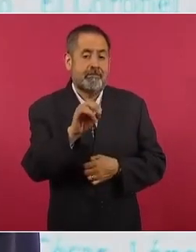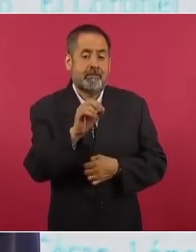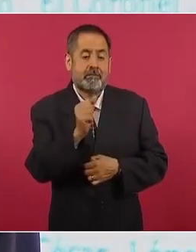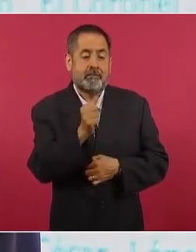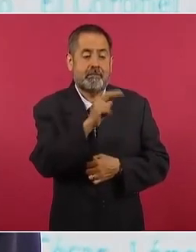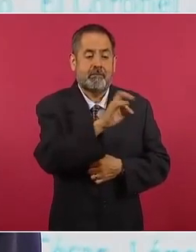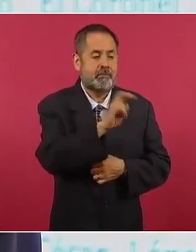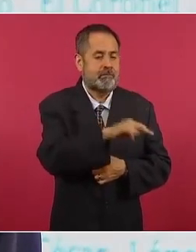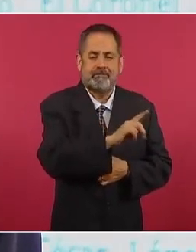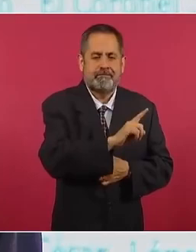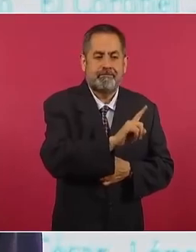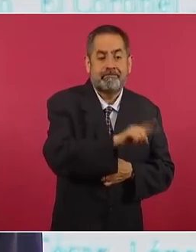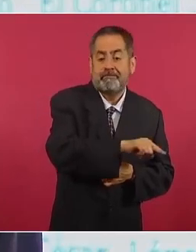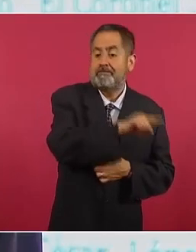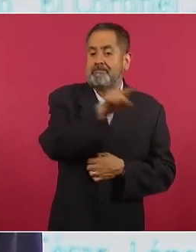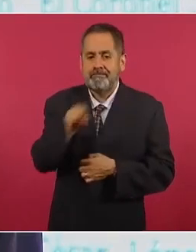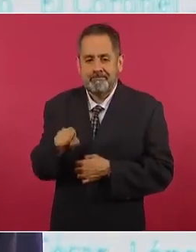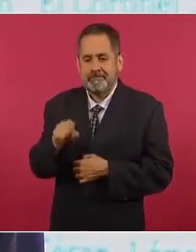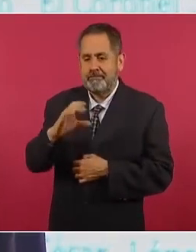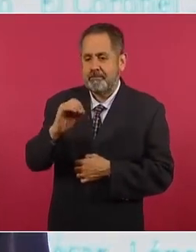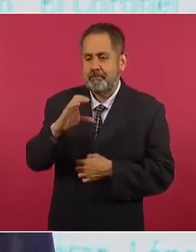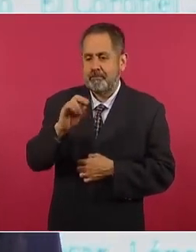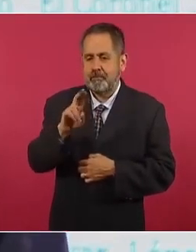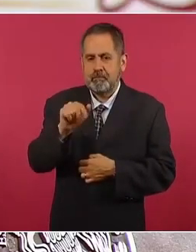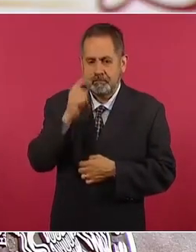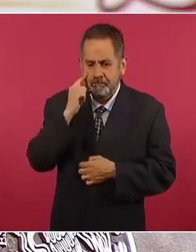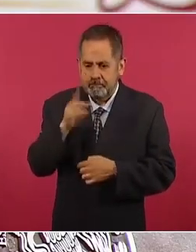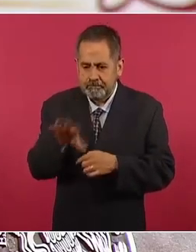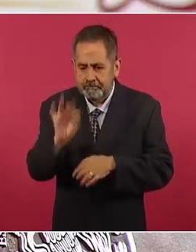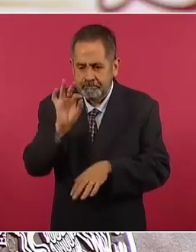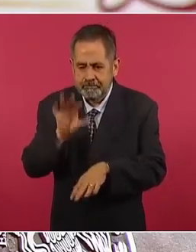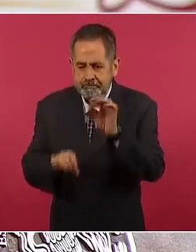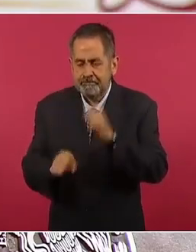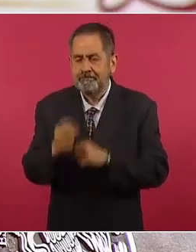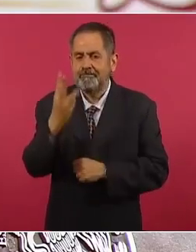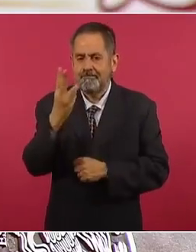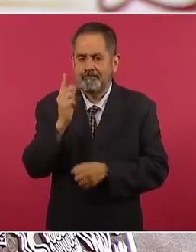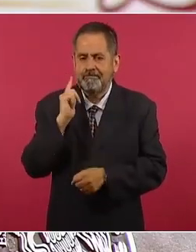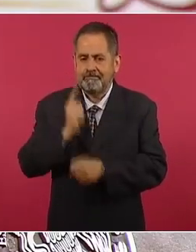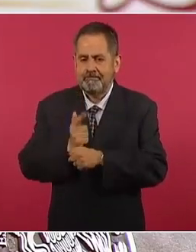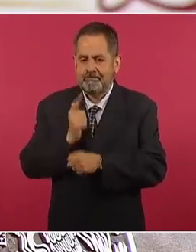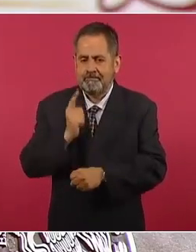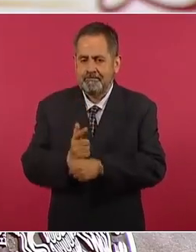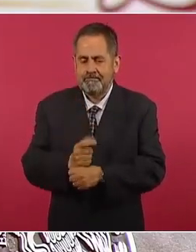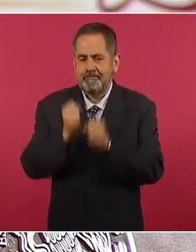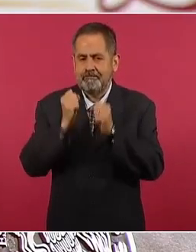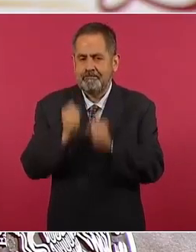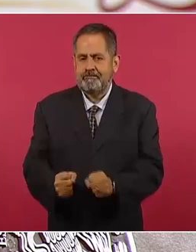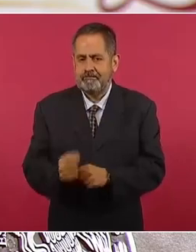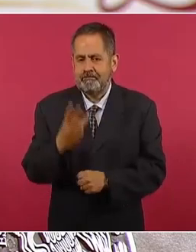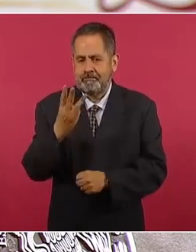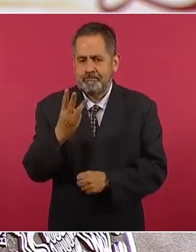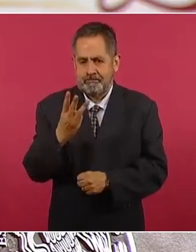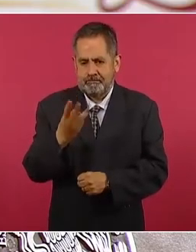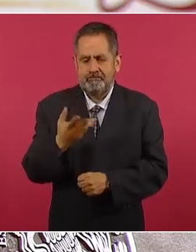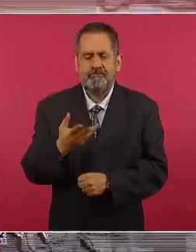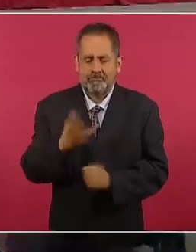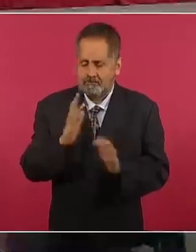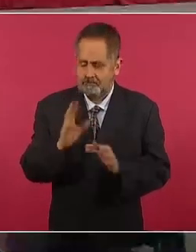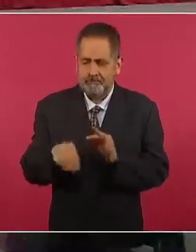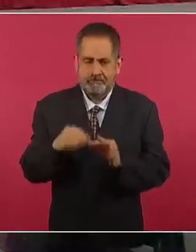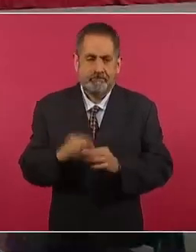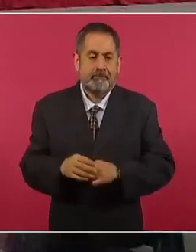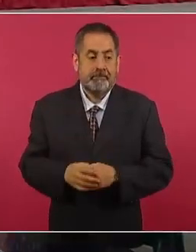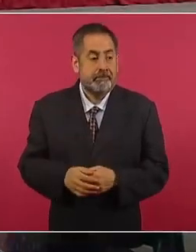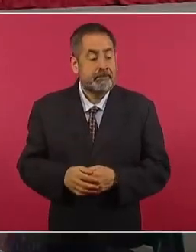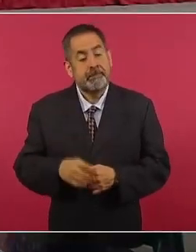puntos del ejido de Cocula y que nos permitió tener ya la identificación y la certeza de tres de ellos. Ya dicen